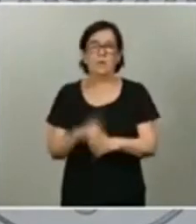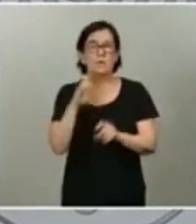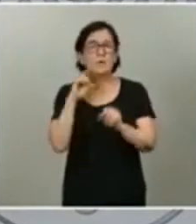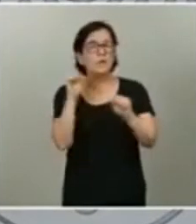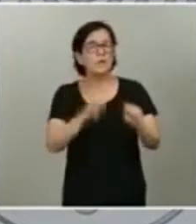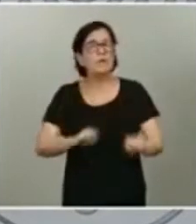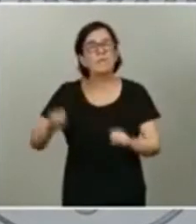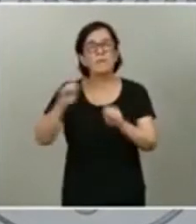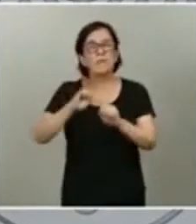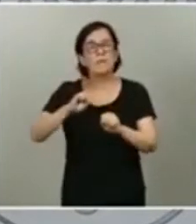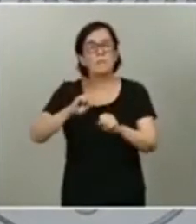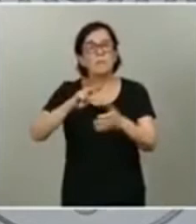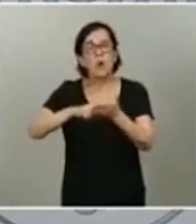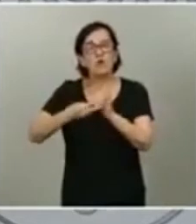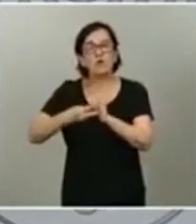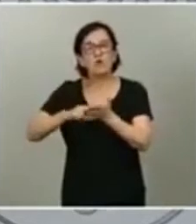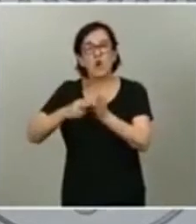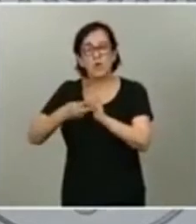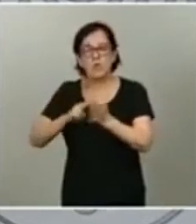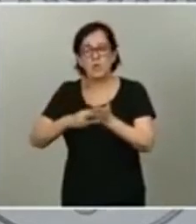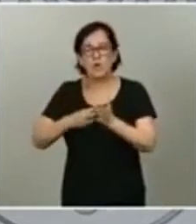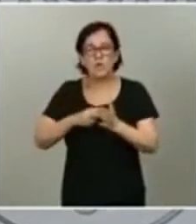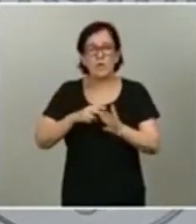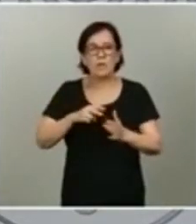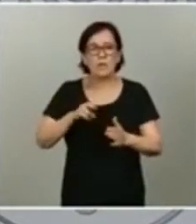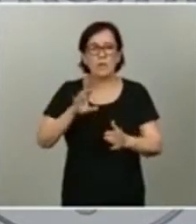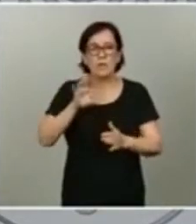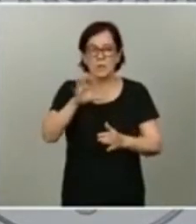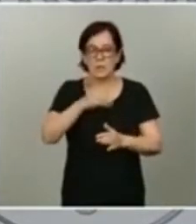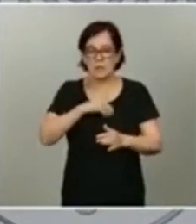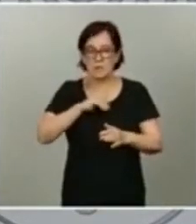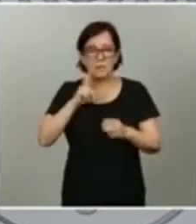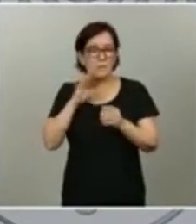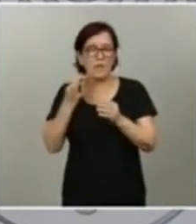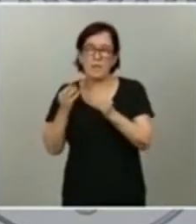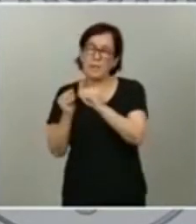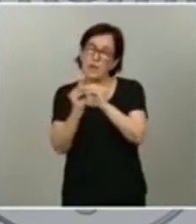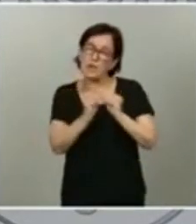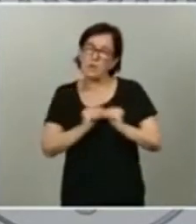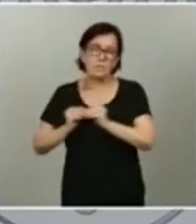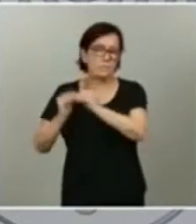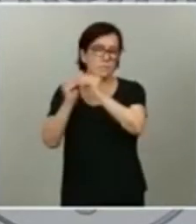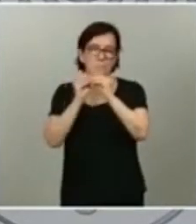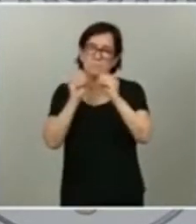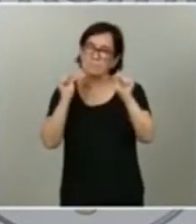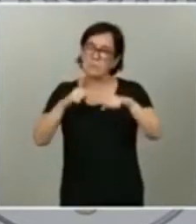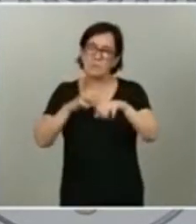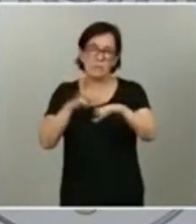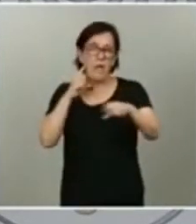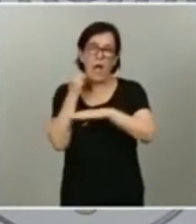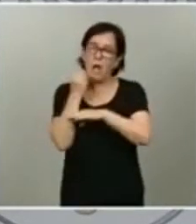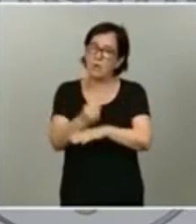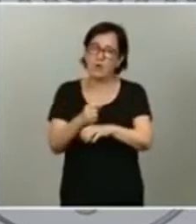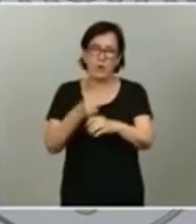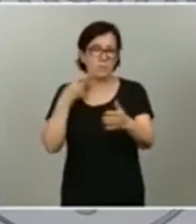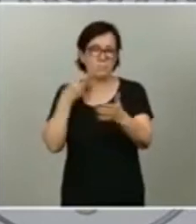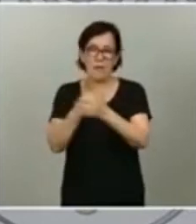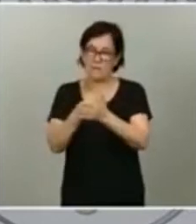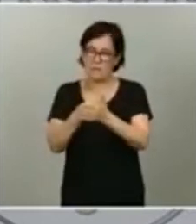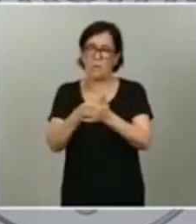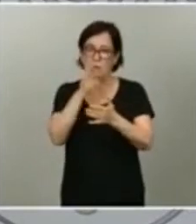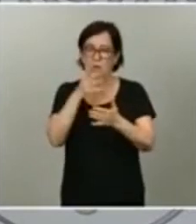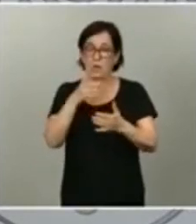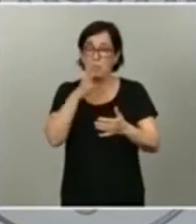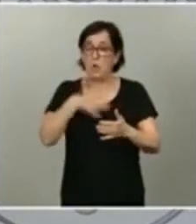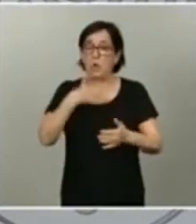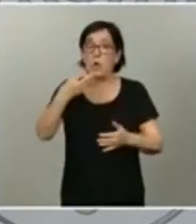soluciones que necesita el país tienen que tener el mayor consenso, el mayor respaldo posible, para que realmente sean útiles y sean